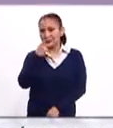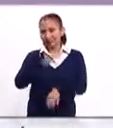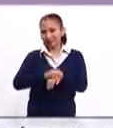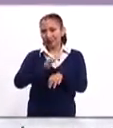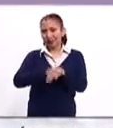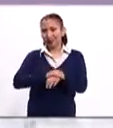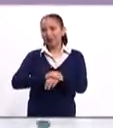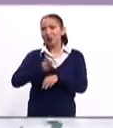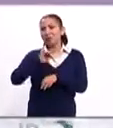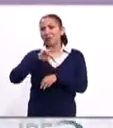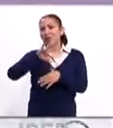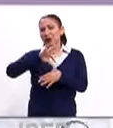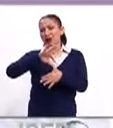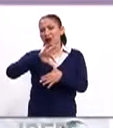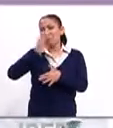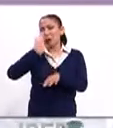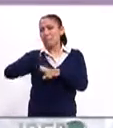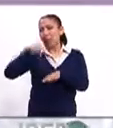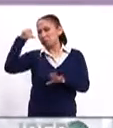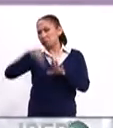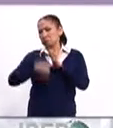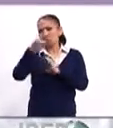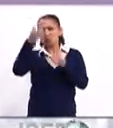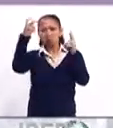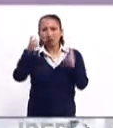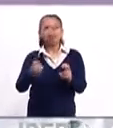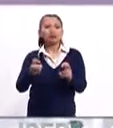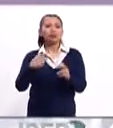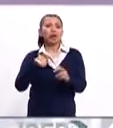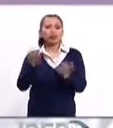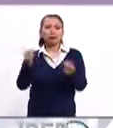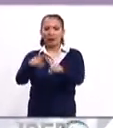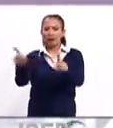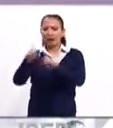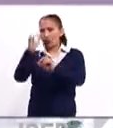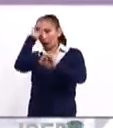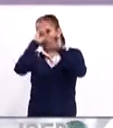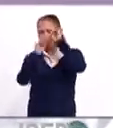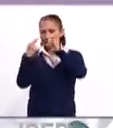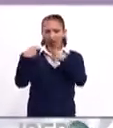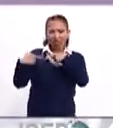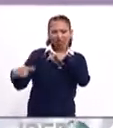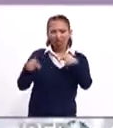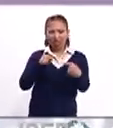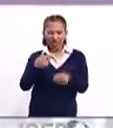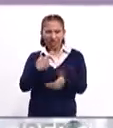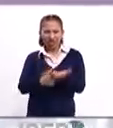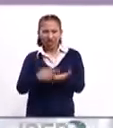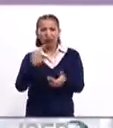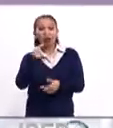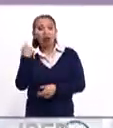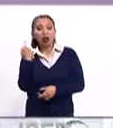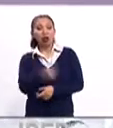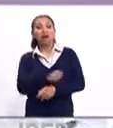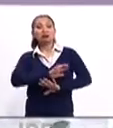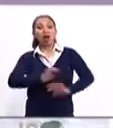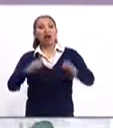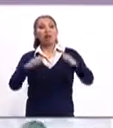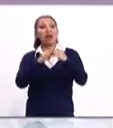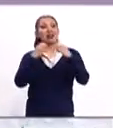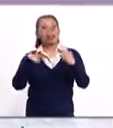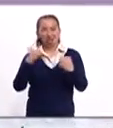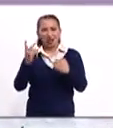amigos de Iberoamérica al Día, para ahondar más en este tema, los diferentes puntos de esta controversia generada ante la declaratoria ya de